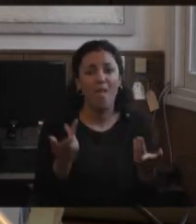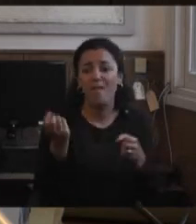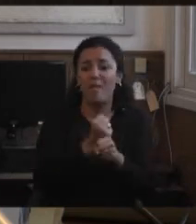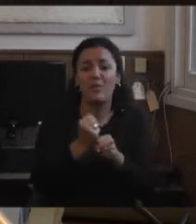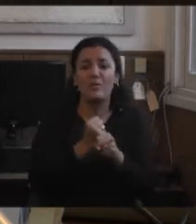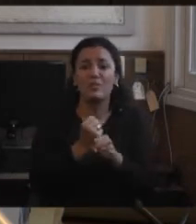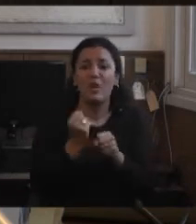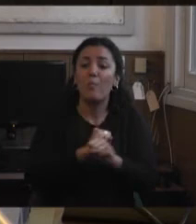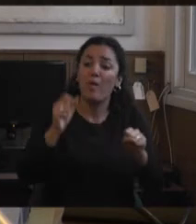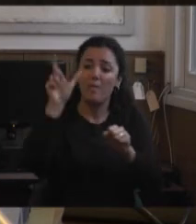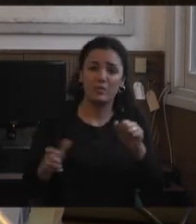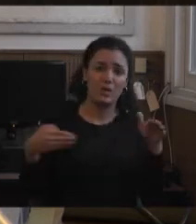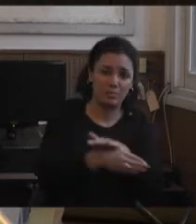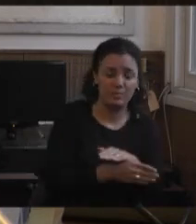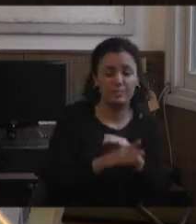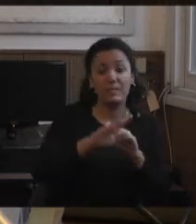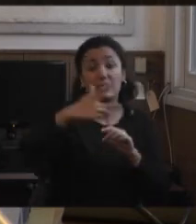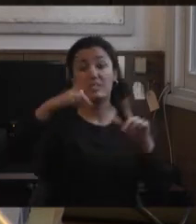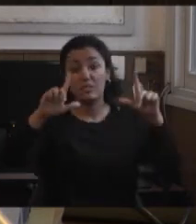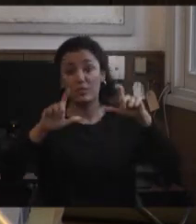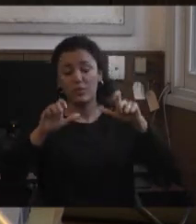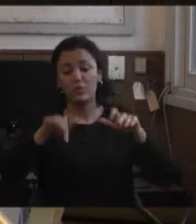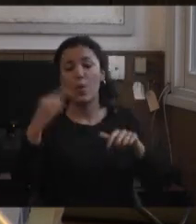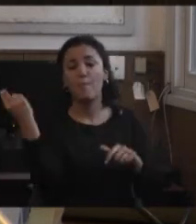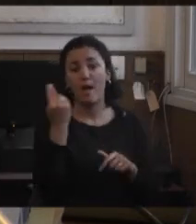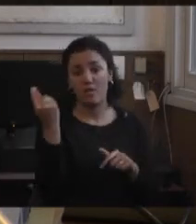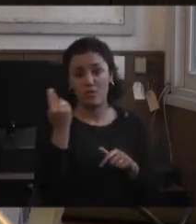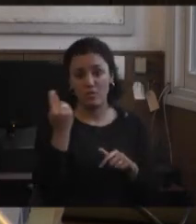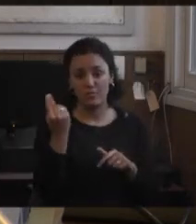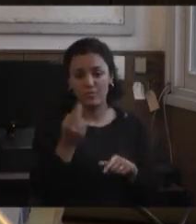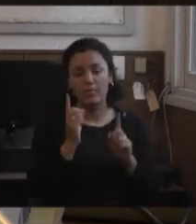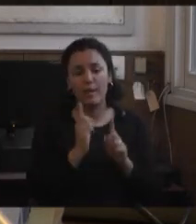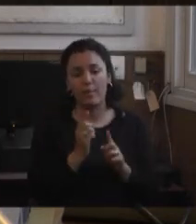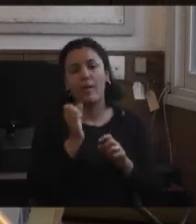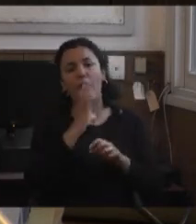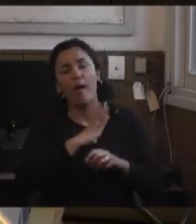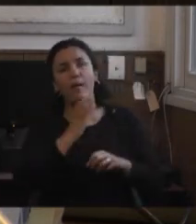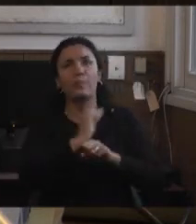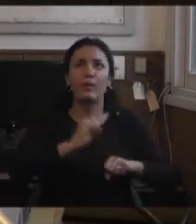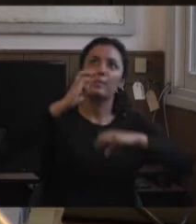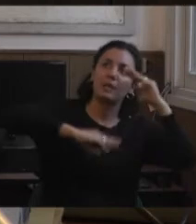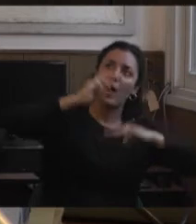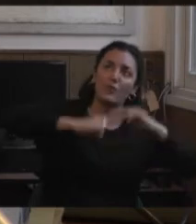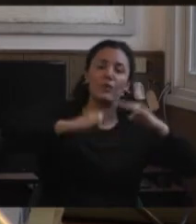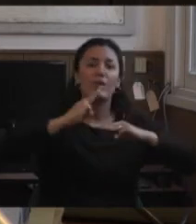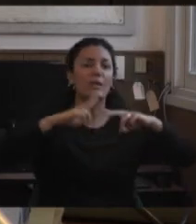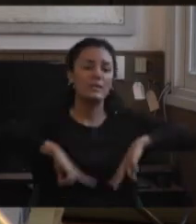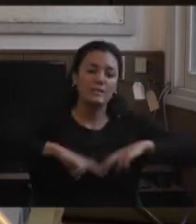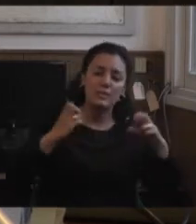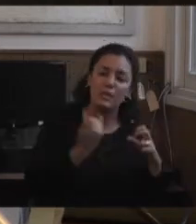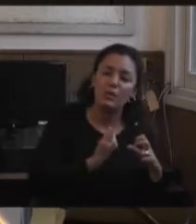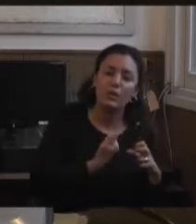Y la tercera foto tiene que ver con los baños, que también podríamos hacer toda una metáfora de analizar, algo que uno tiene totalmente